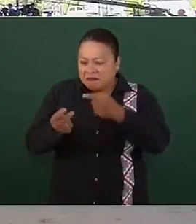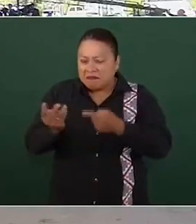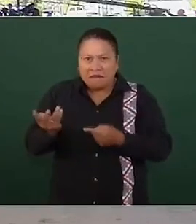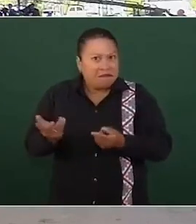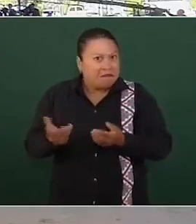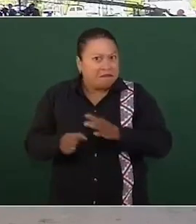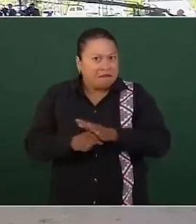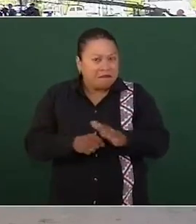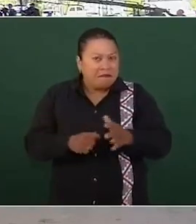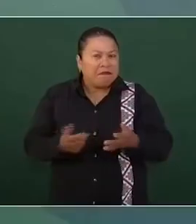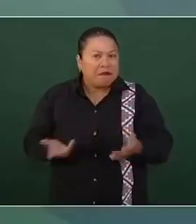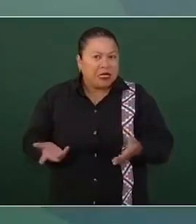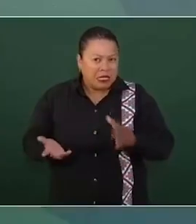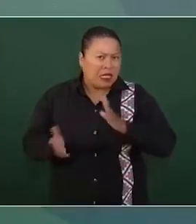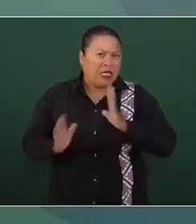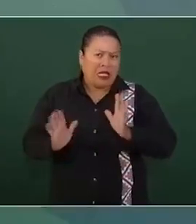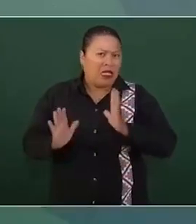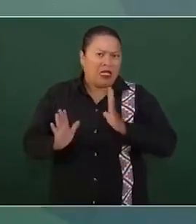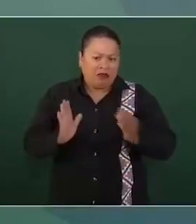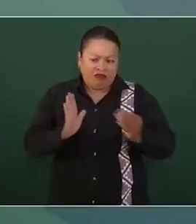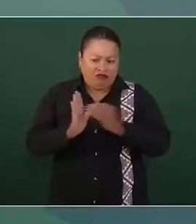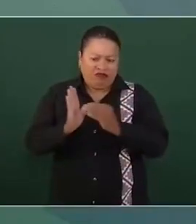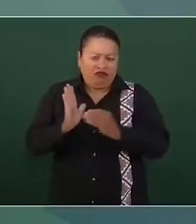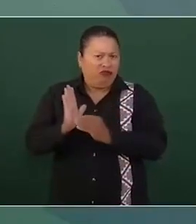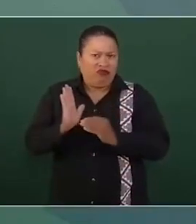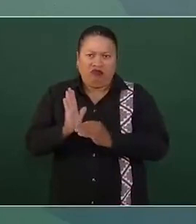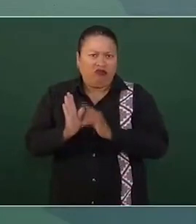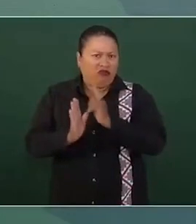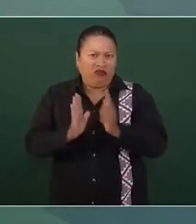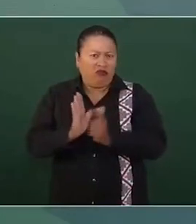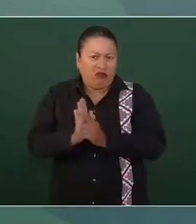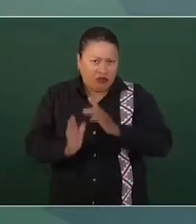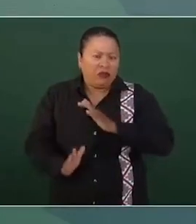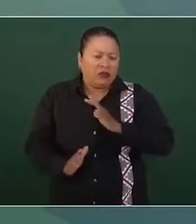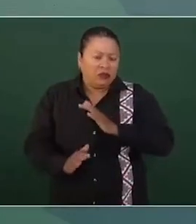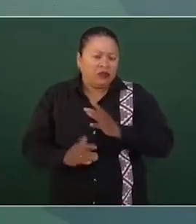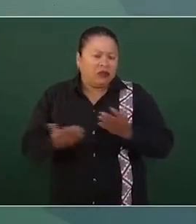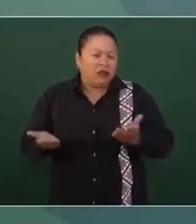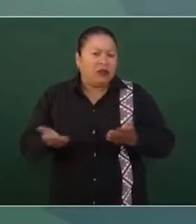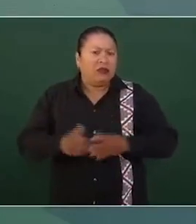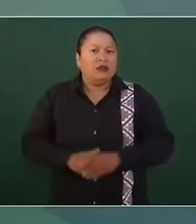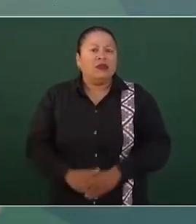Está establecido legalmente, si